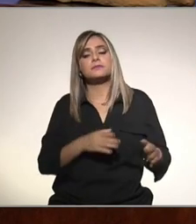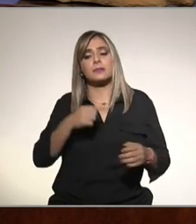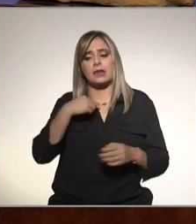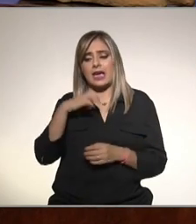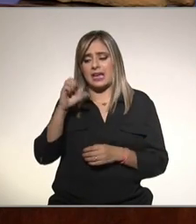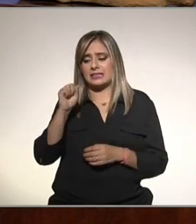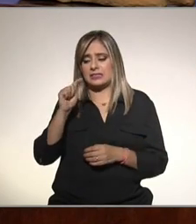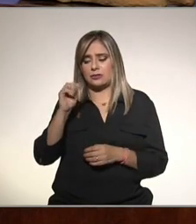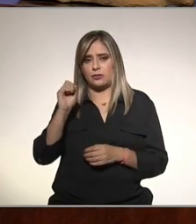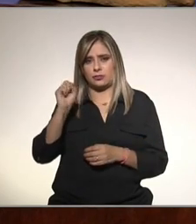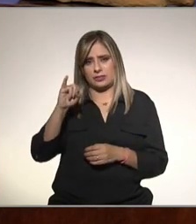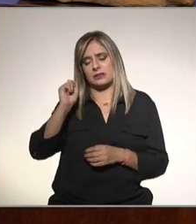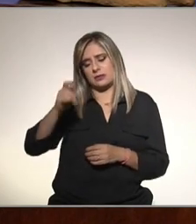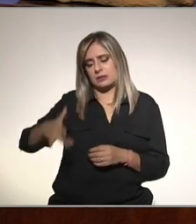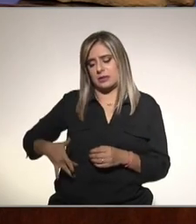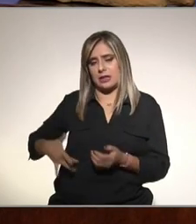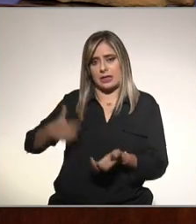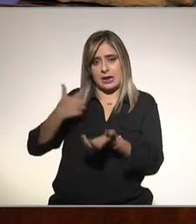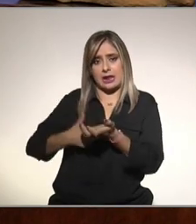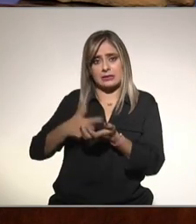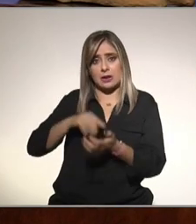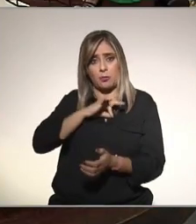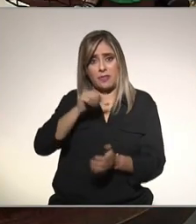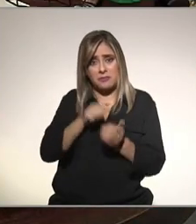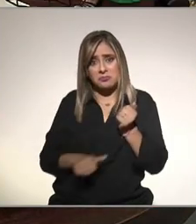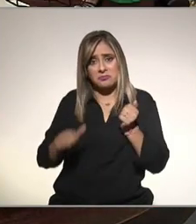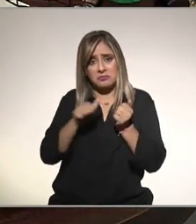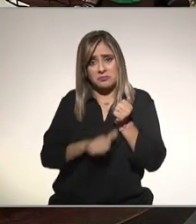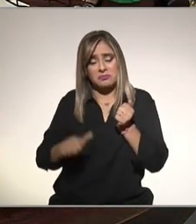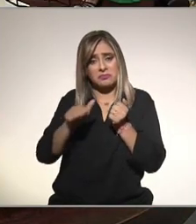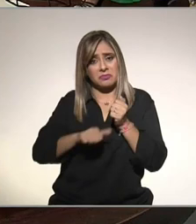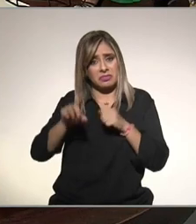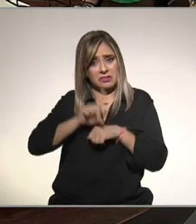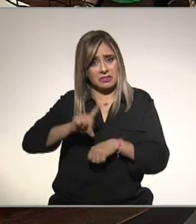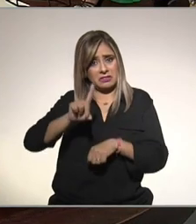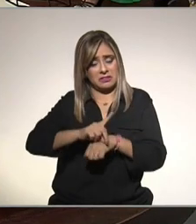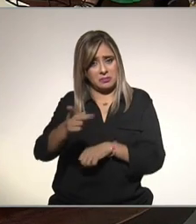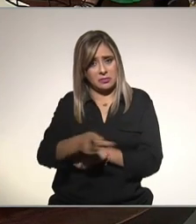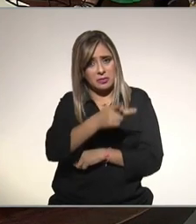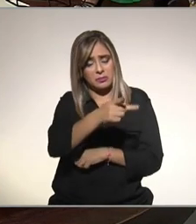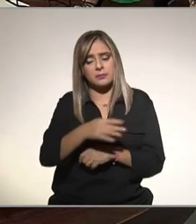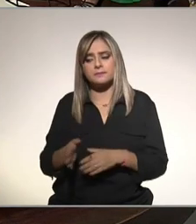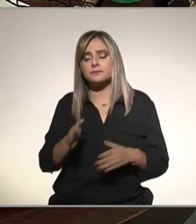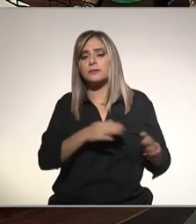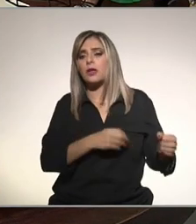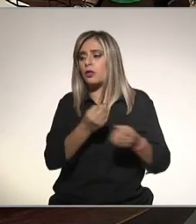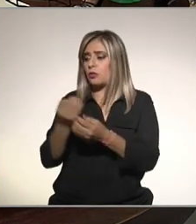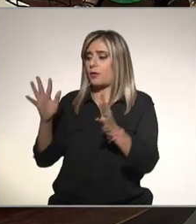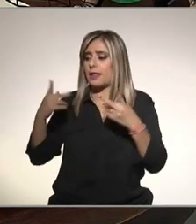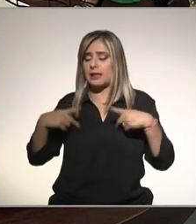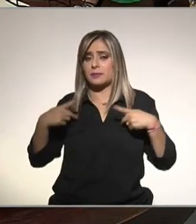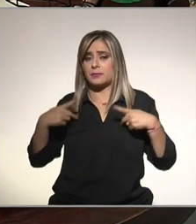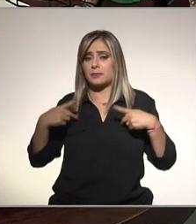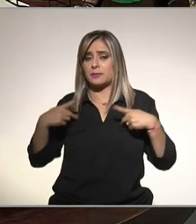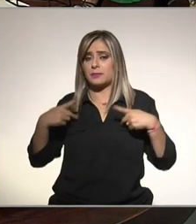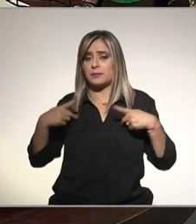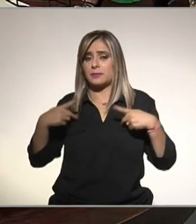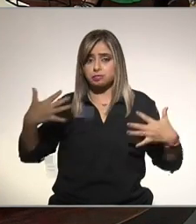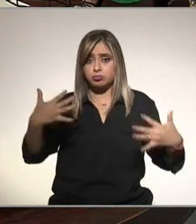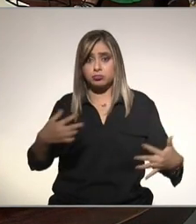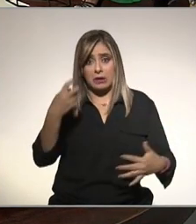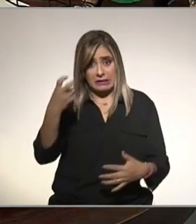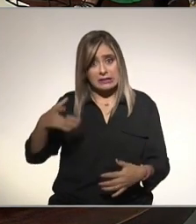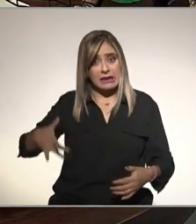esteatosis hepática puede provocar diarrea todos los días y nos preguntan si todas las personas que tienen sobrepeso u obesidad